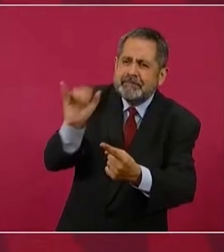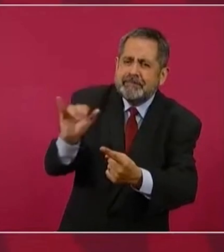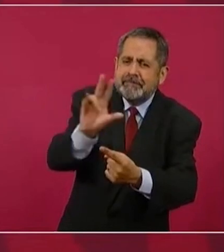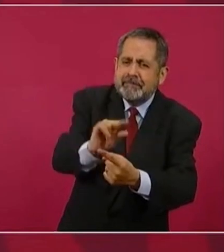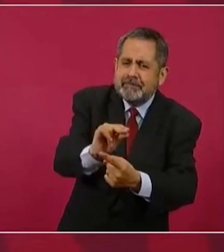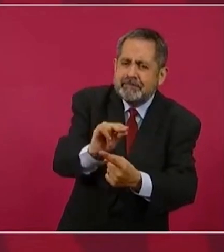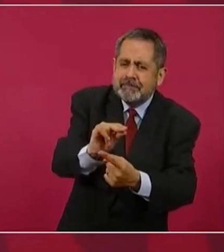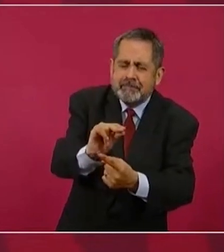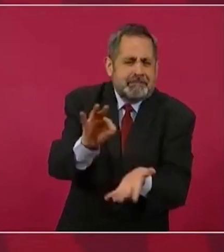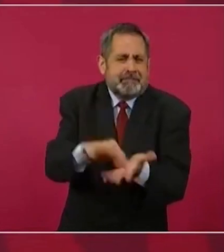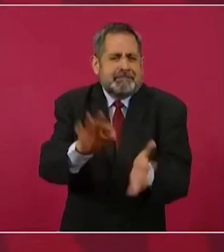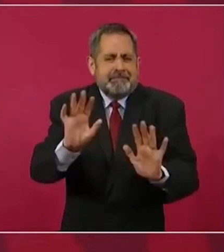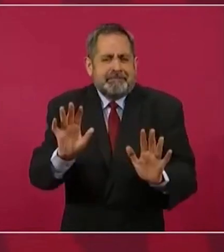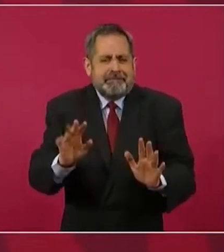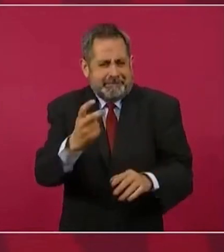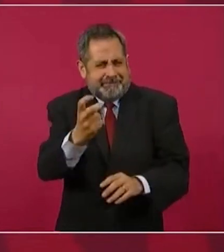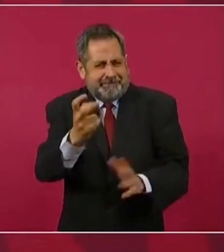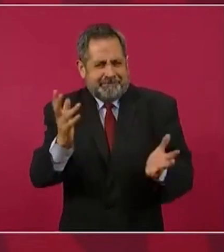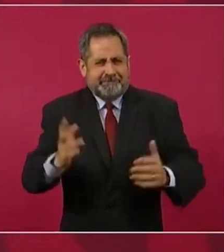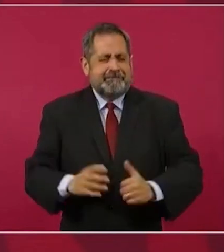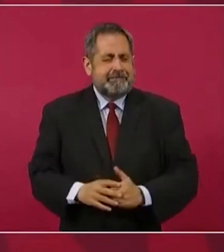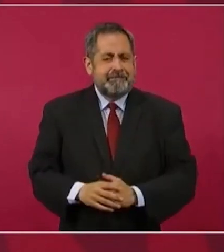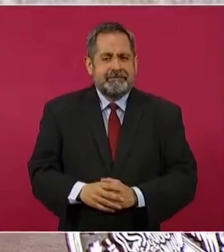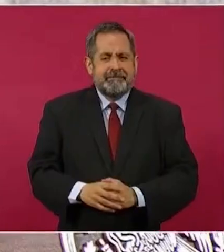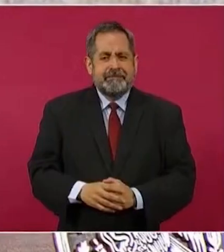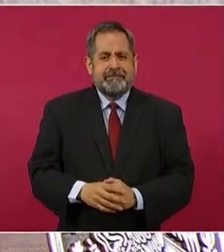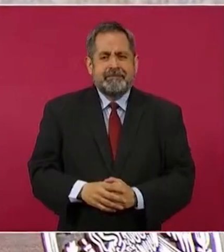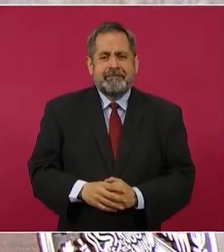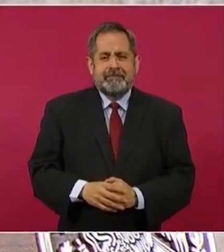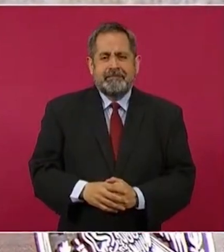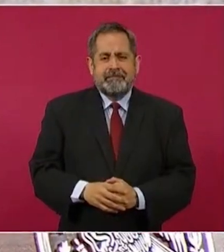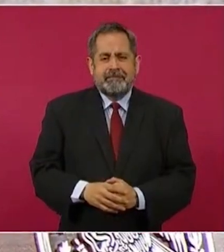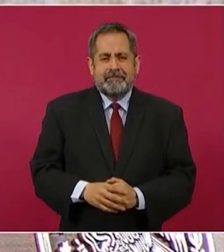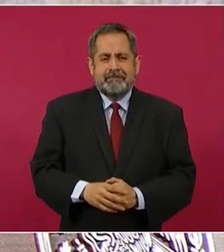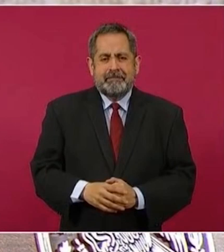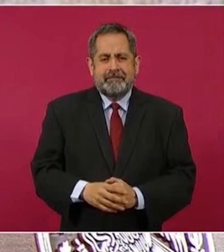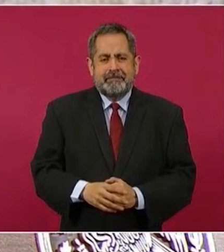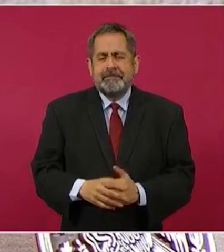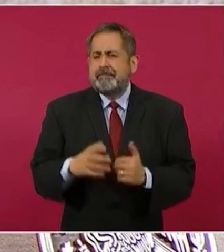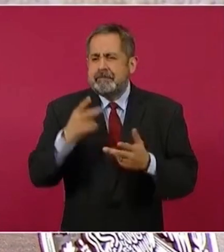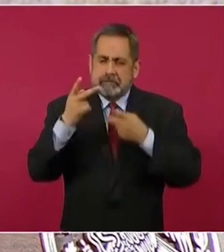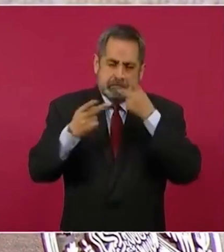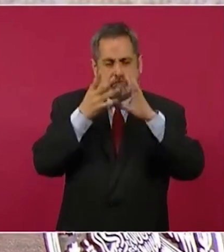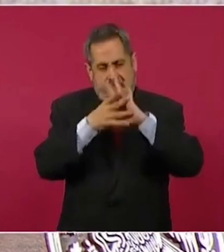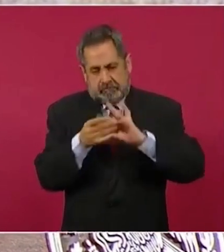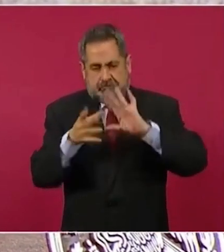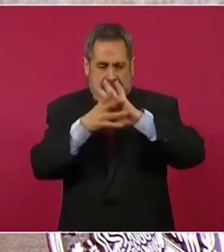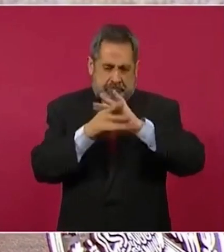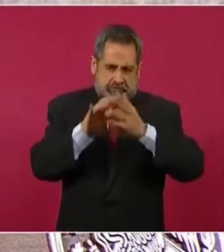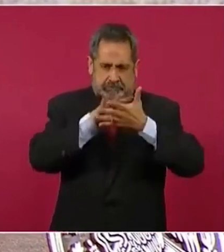¿para qué le enredan